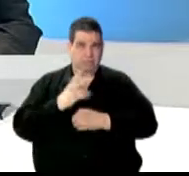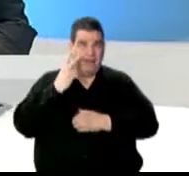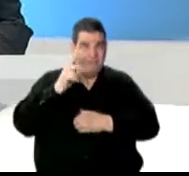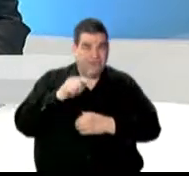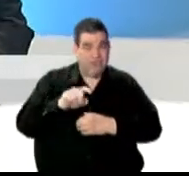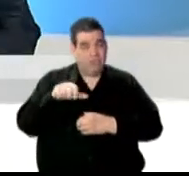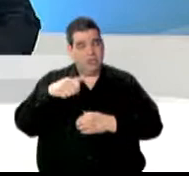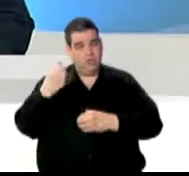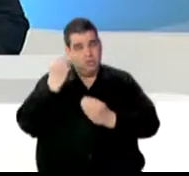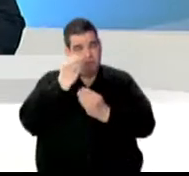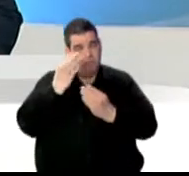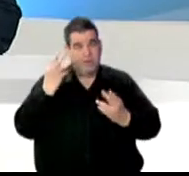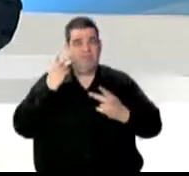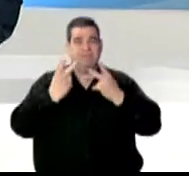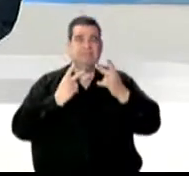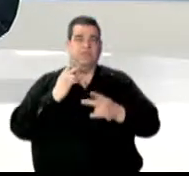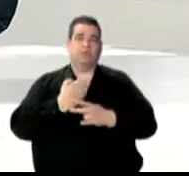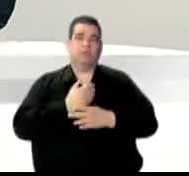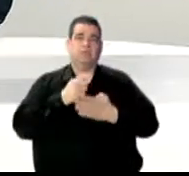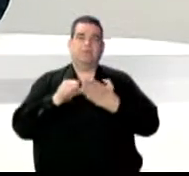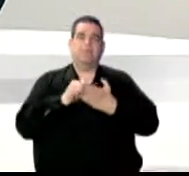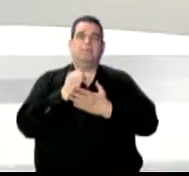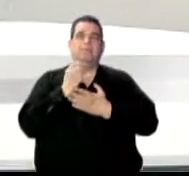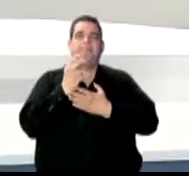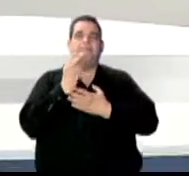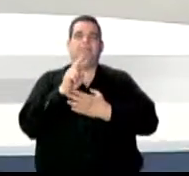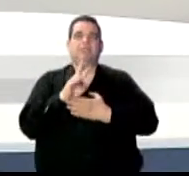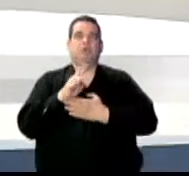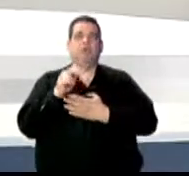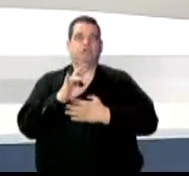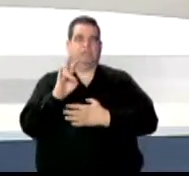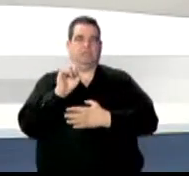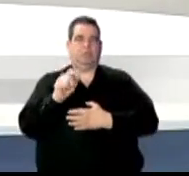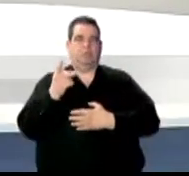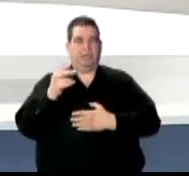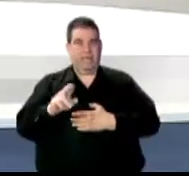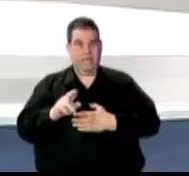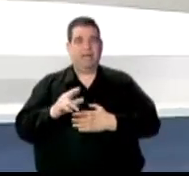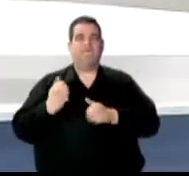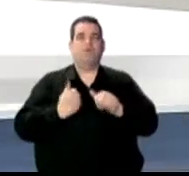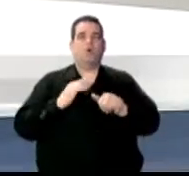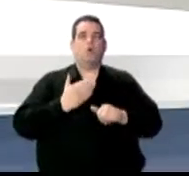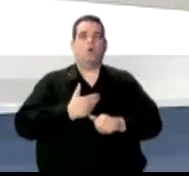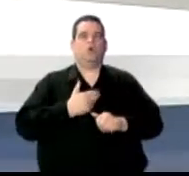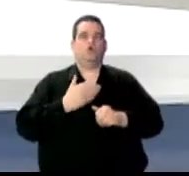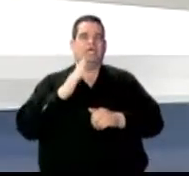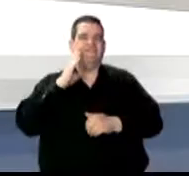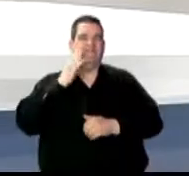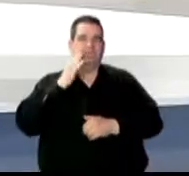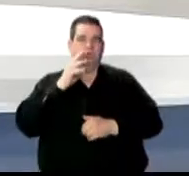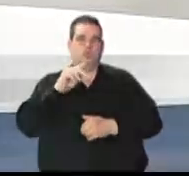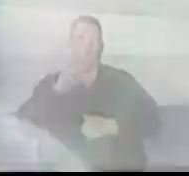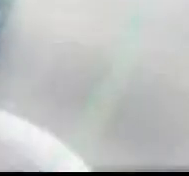y otras noticias visite nuestra página noticia 24 7 punto pr y síganos en nuestras redes de facebook y twitter